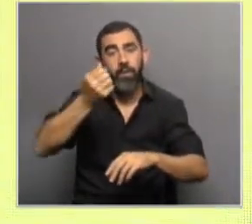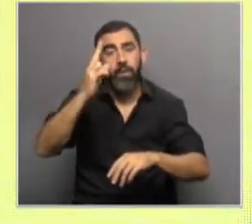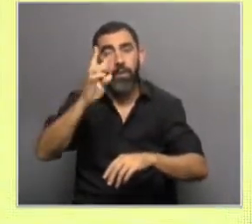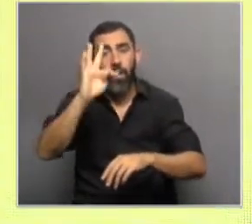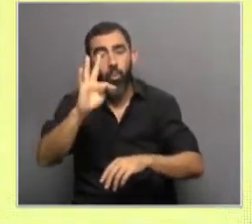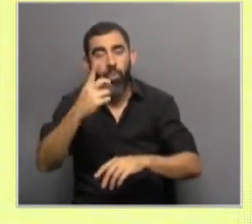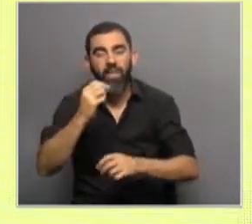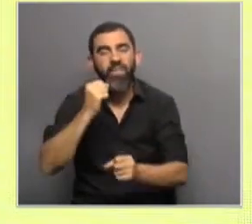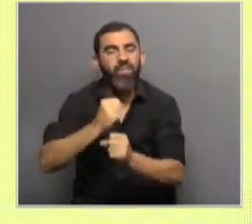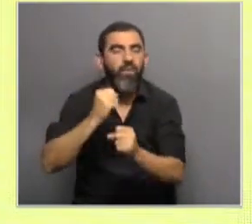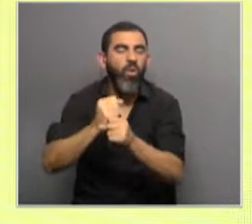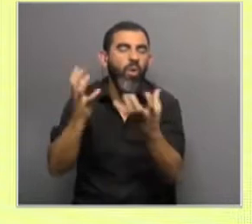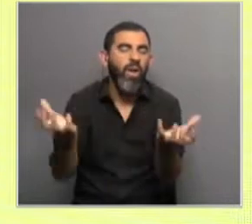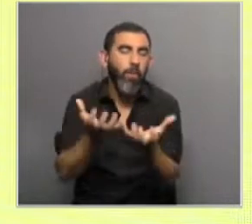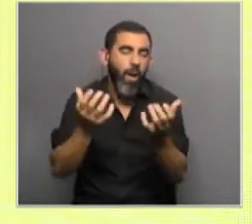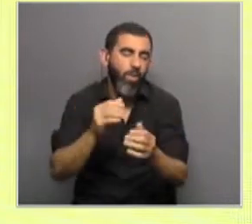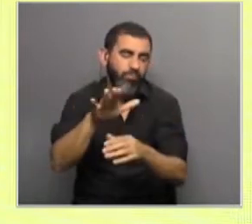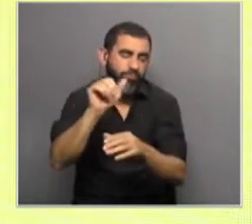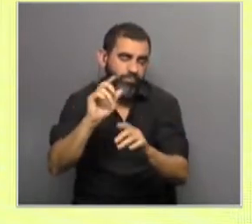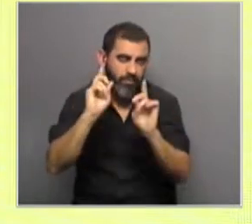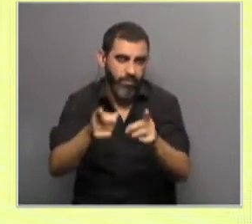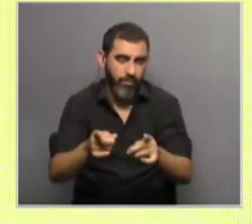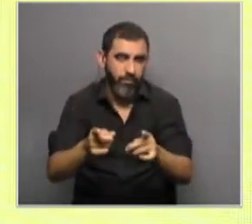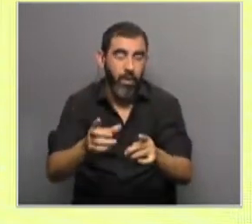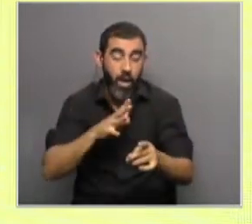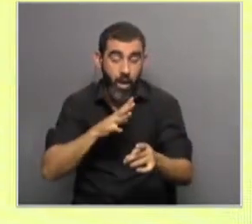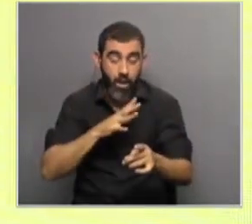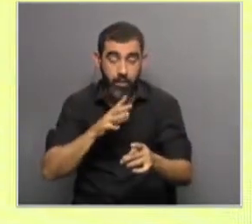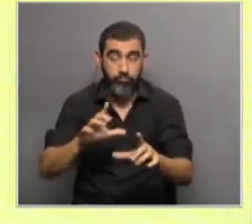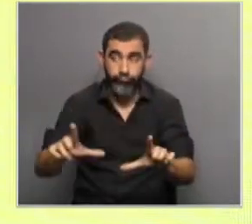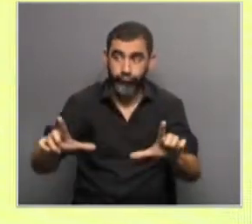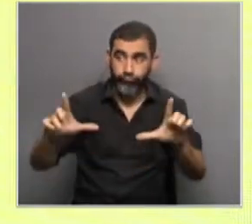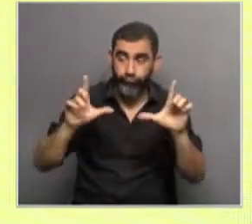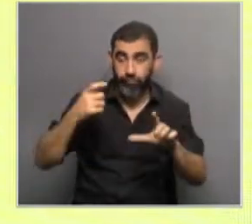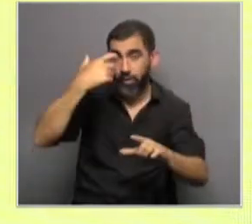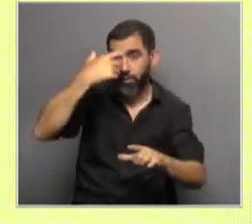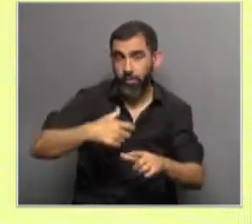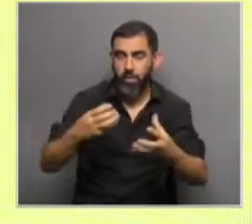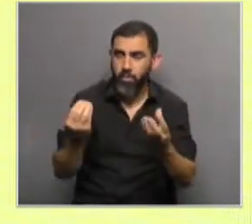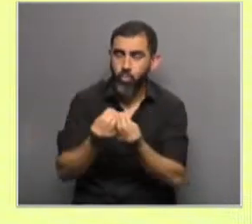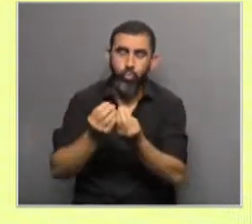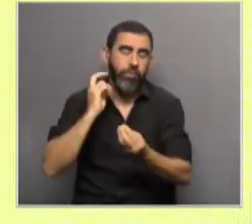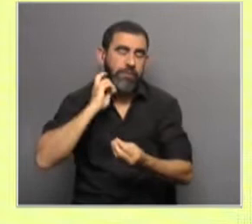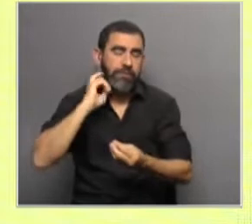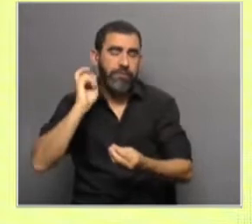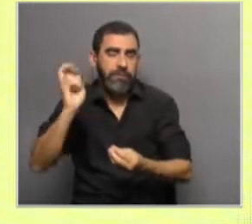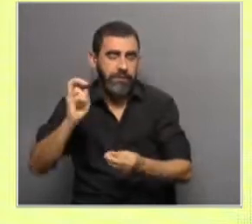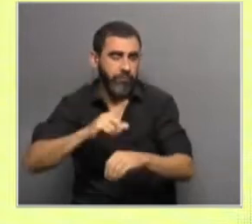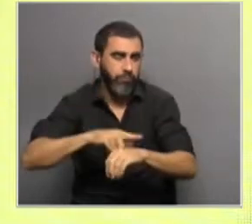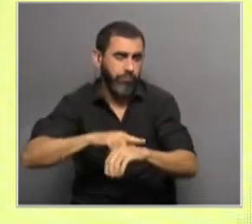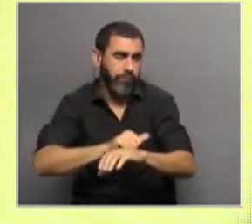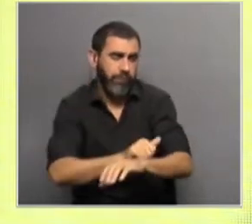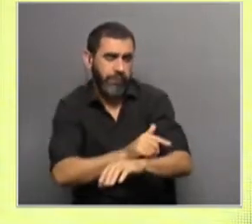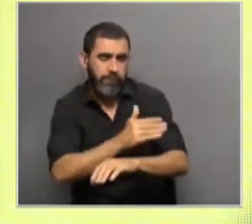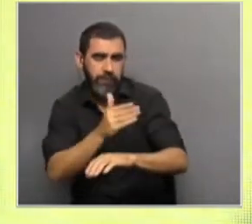trabajador quemado también, que es el que, bueno, está expuesto a muchos estrés a lo largo del tiempo y, bueno, y